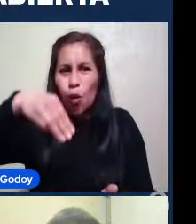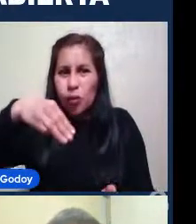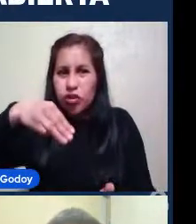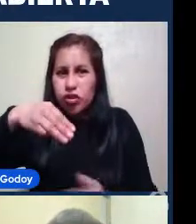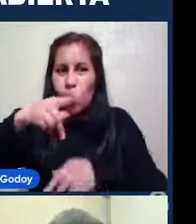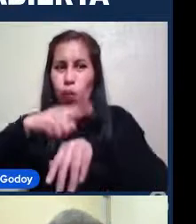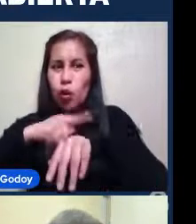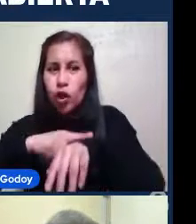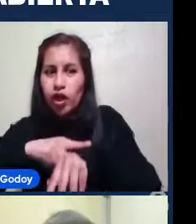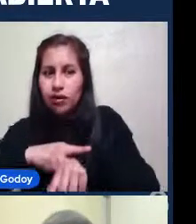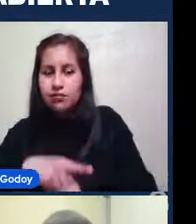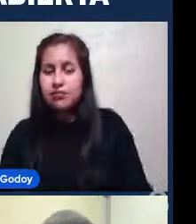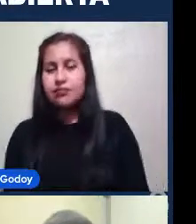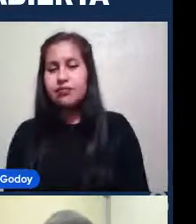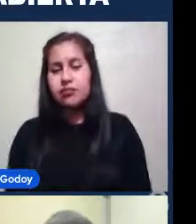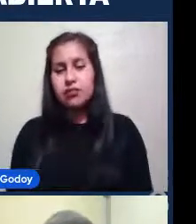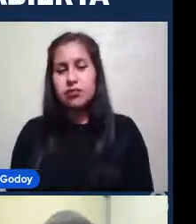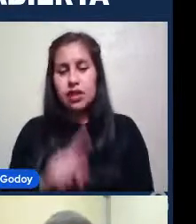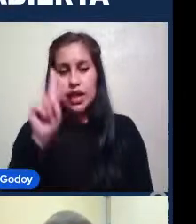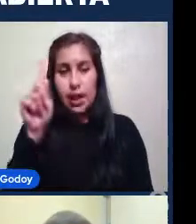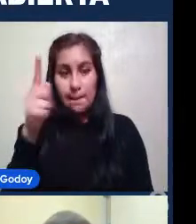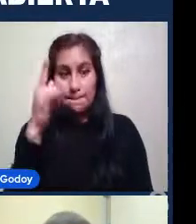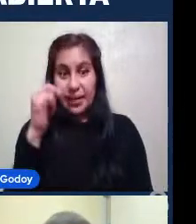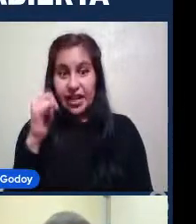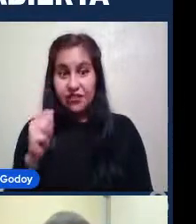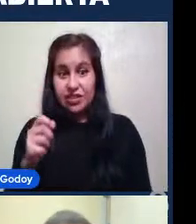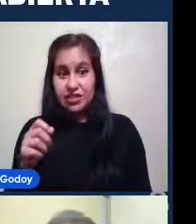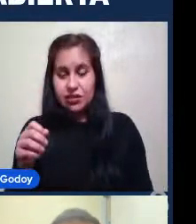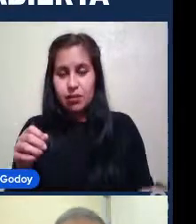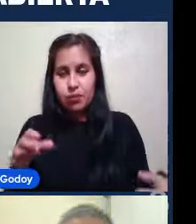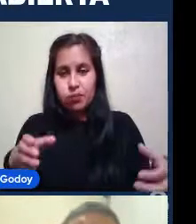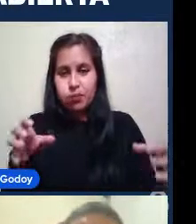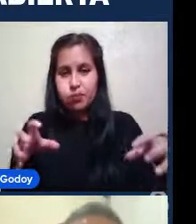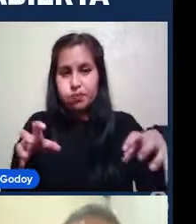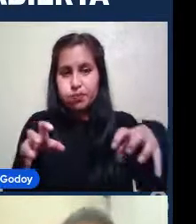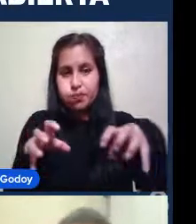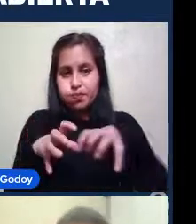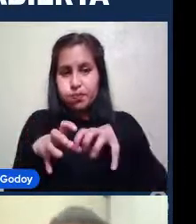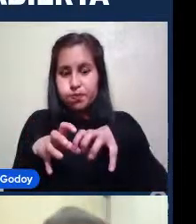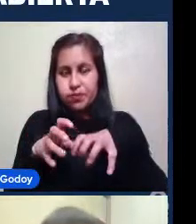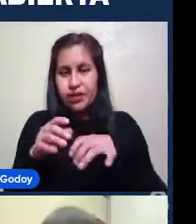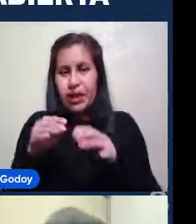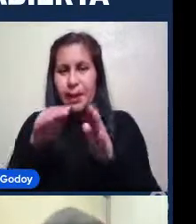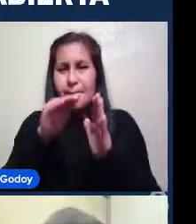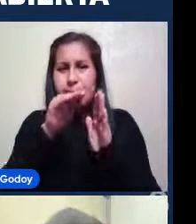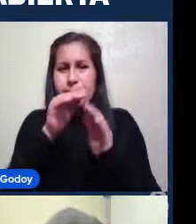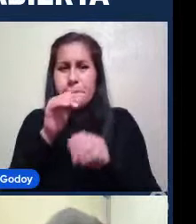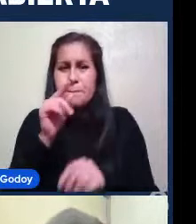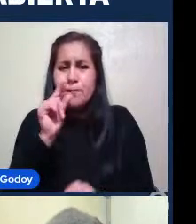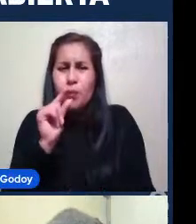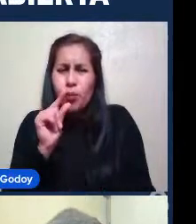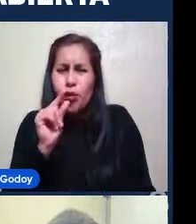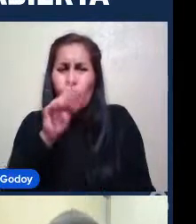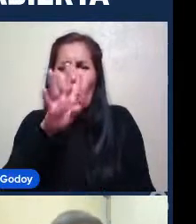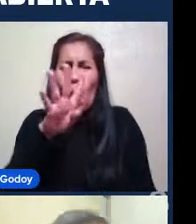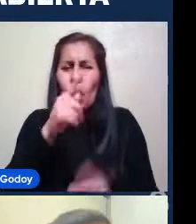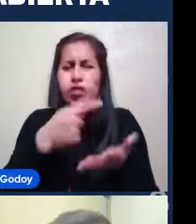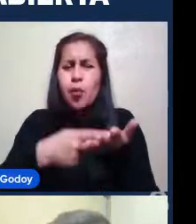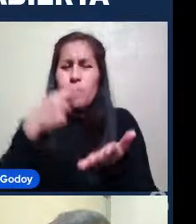La primera colisión O sea la primera vez Que nos juntemos Va a ser en poco menos De 4.000 millones De años En el futuro